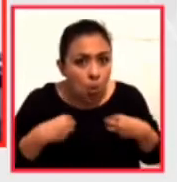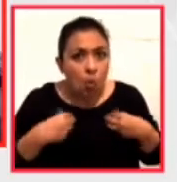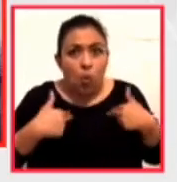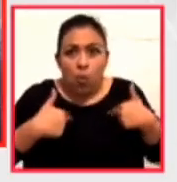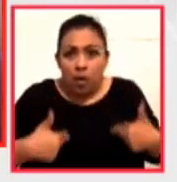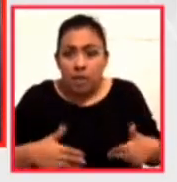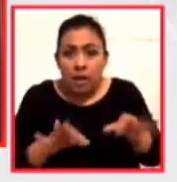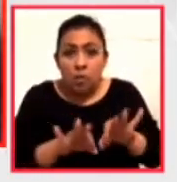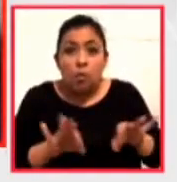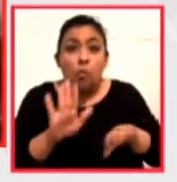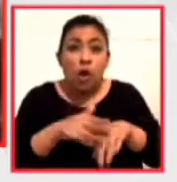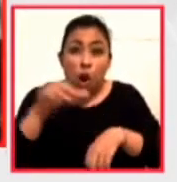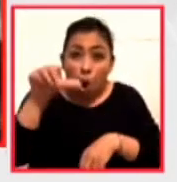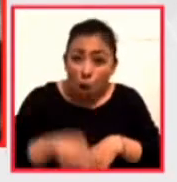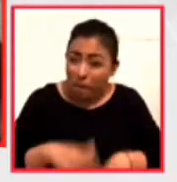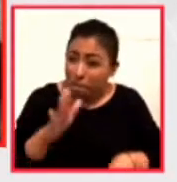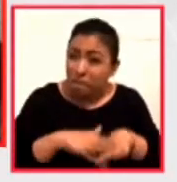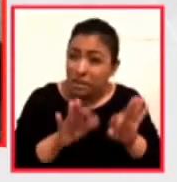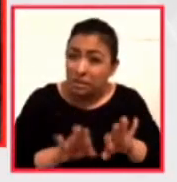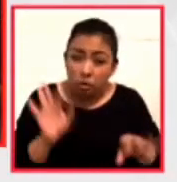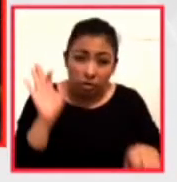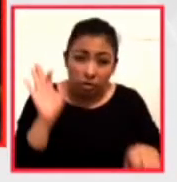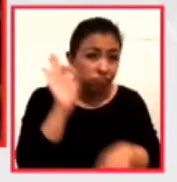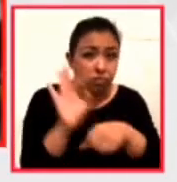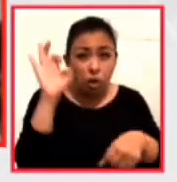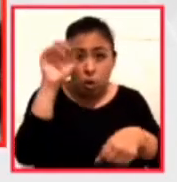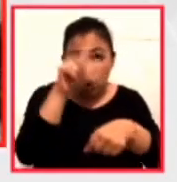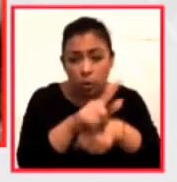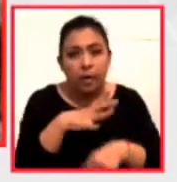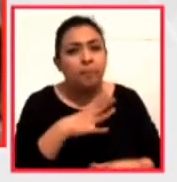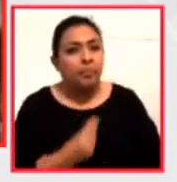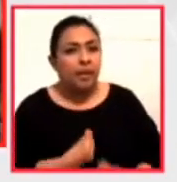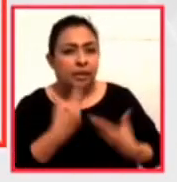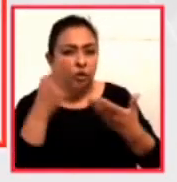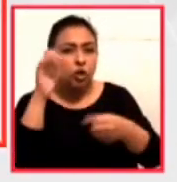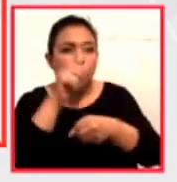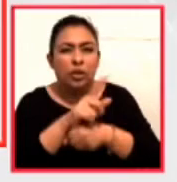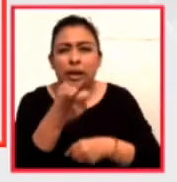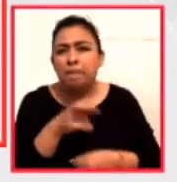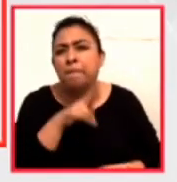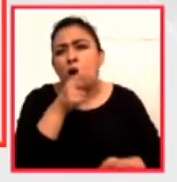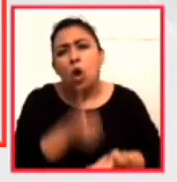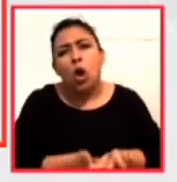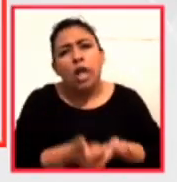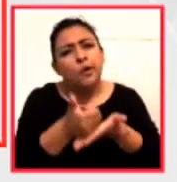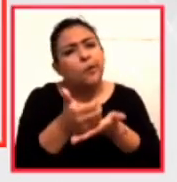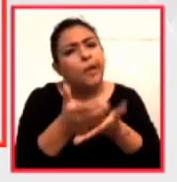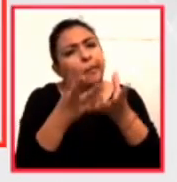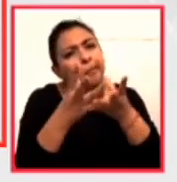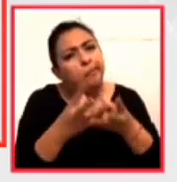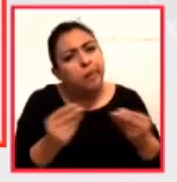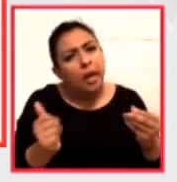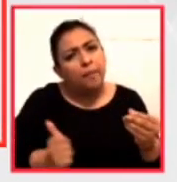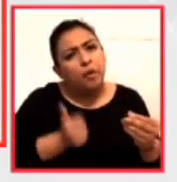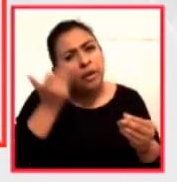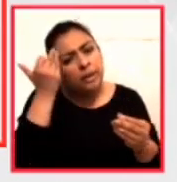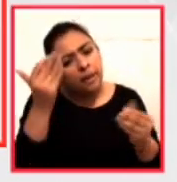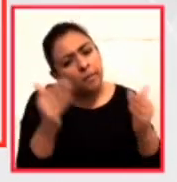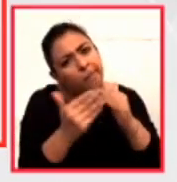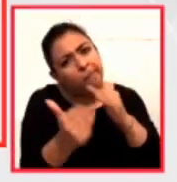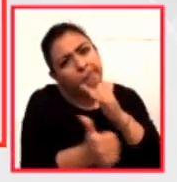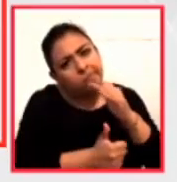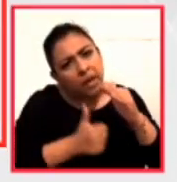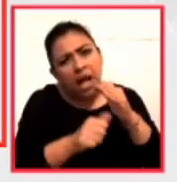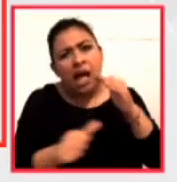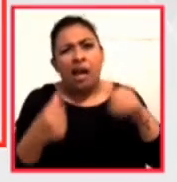hay que defender a la cultura. Las expresiones culturales han sido el mejor antídoto para aprovechar el tiempo de reclusión por la pandemia.